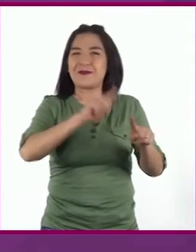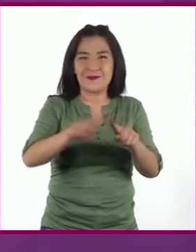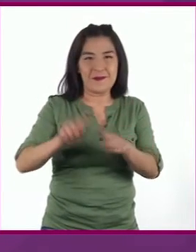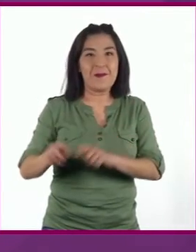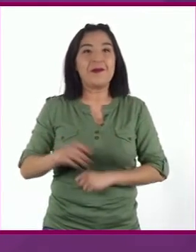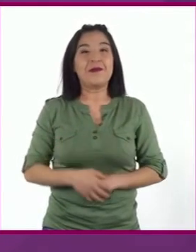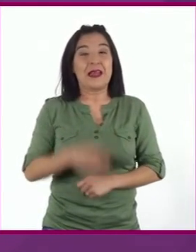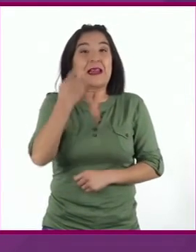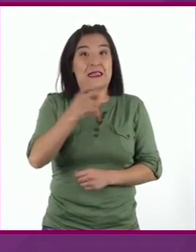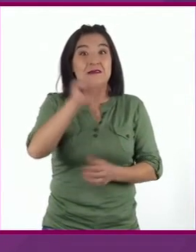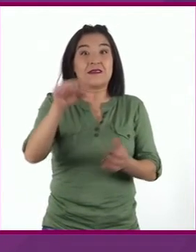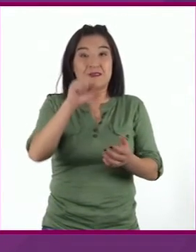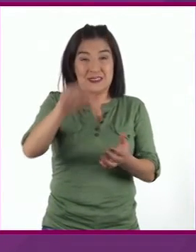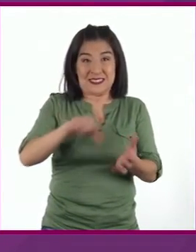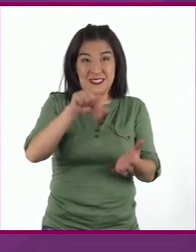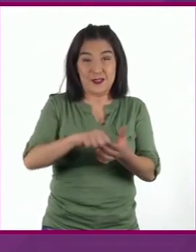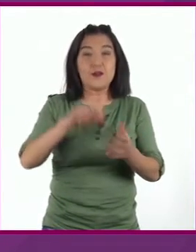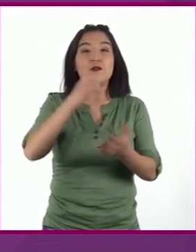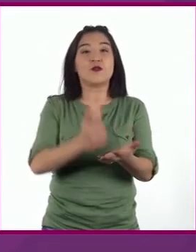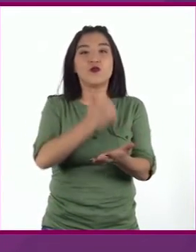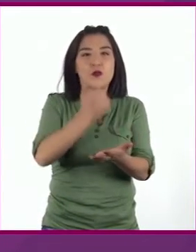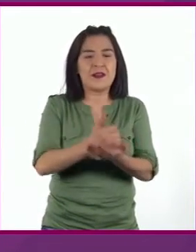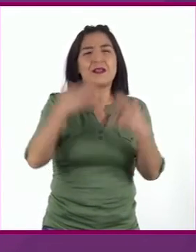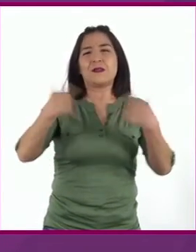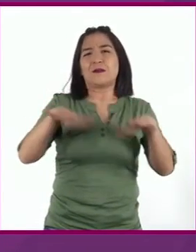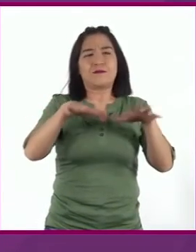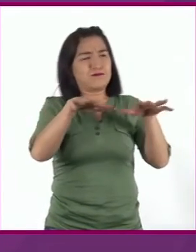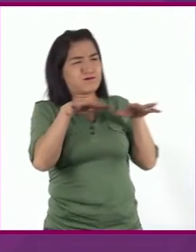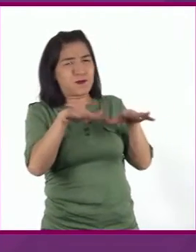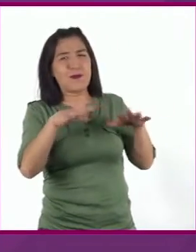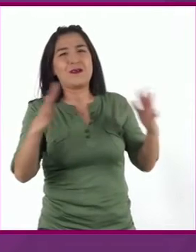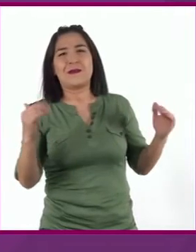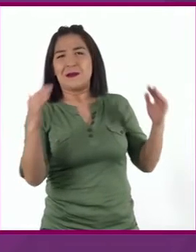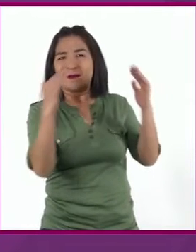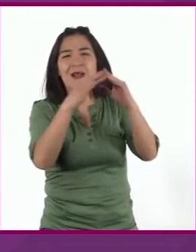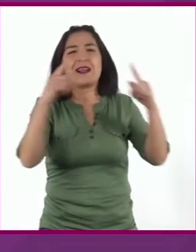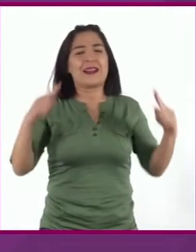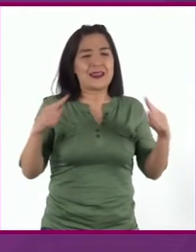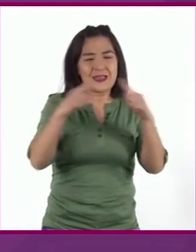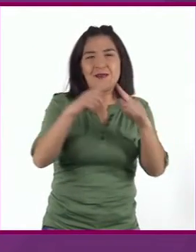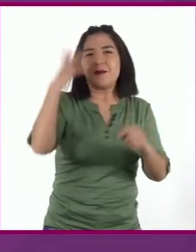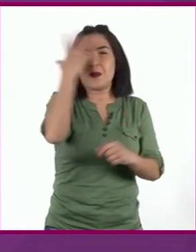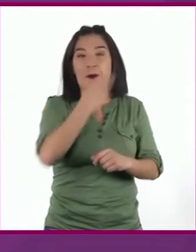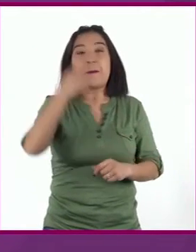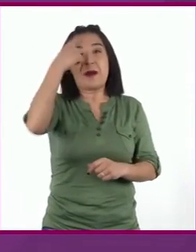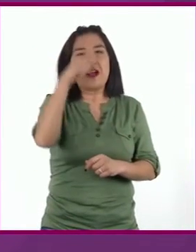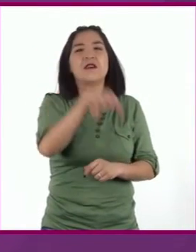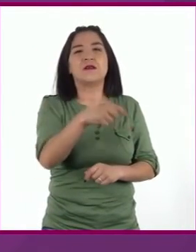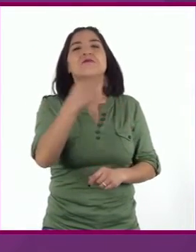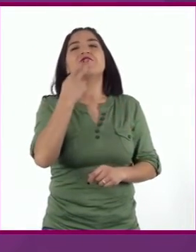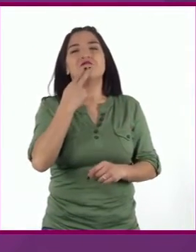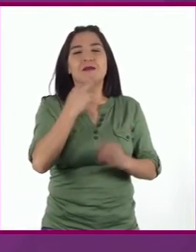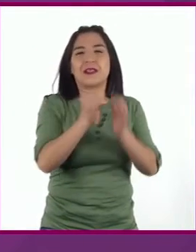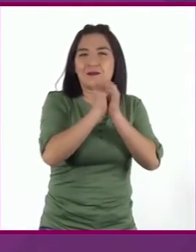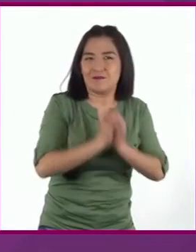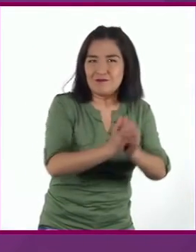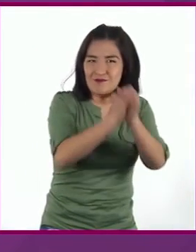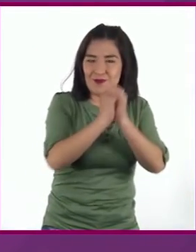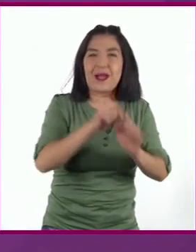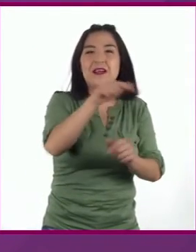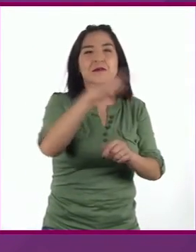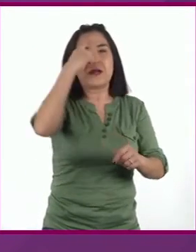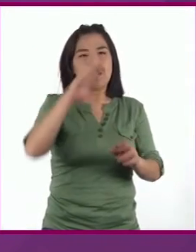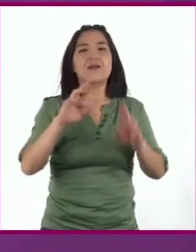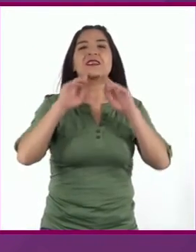los centros de las ciudades con sus imponentes palacios y grandes templos Servían para hacer ceremonias públicas y reunir grandes